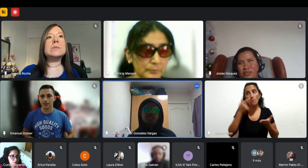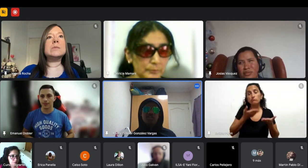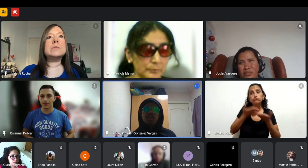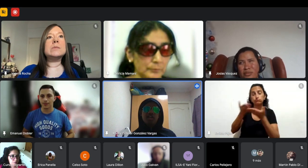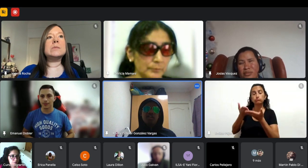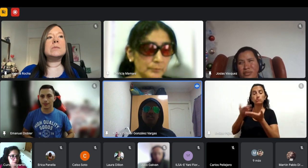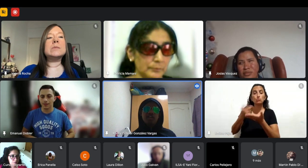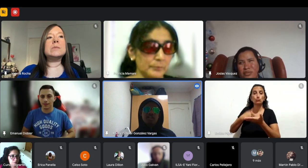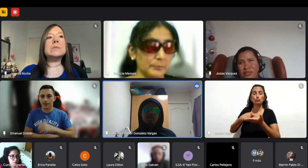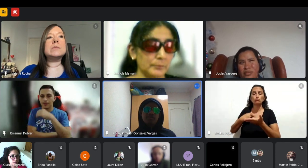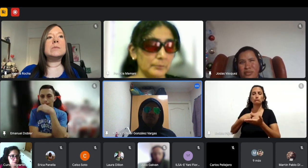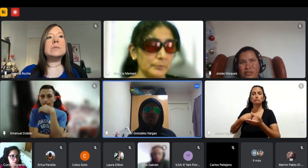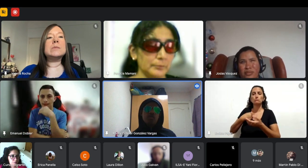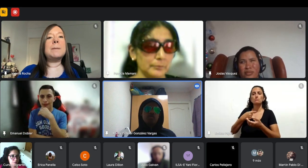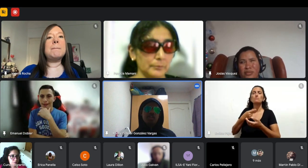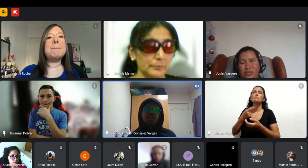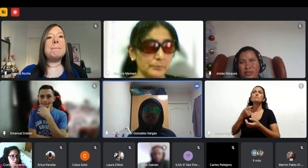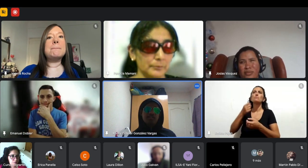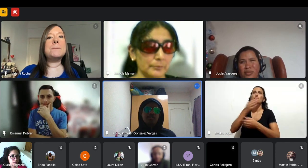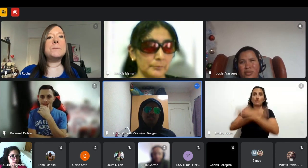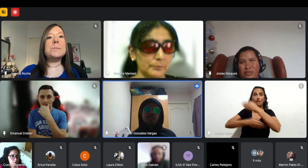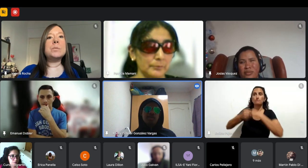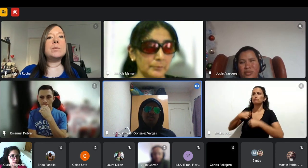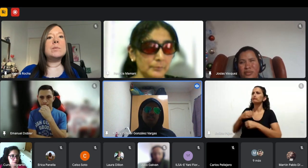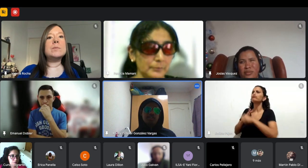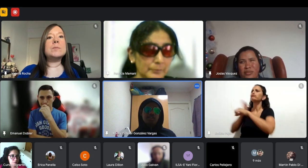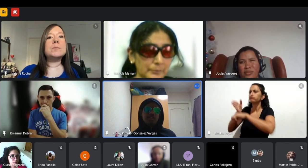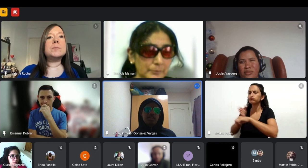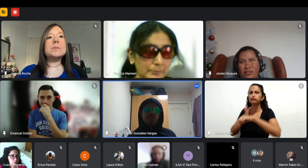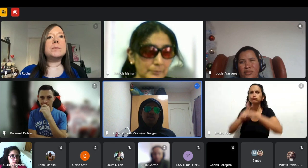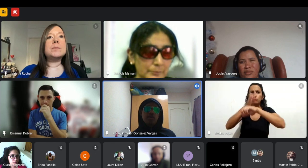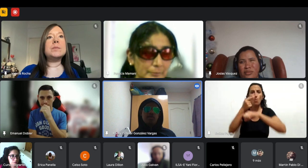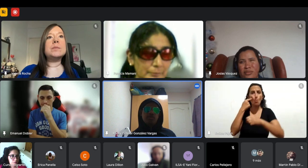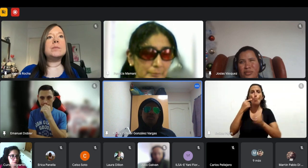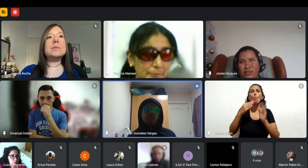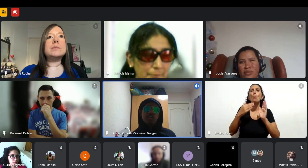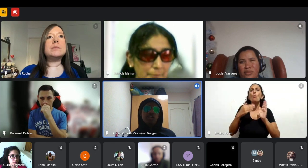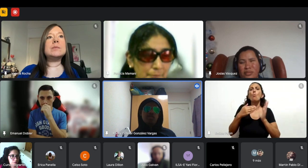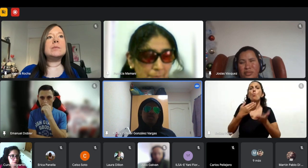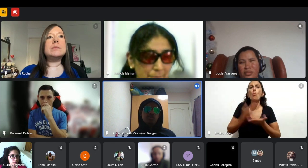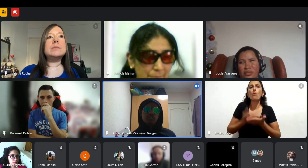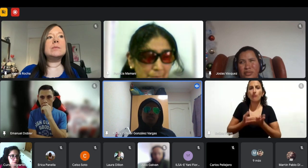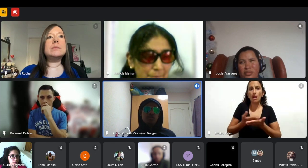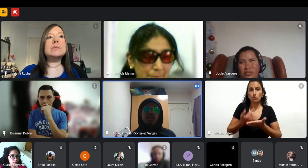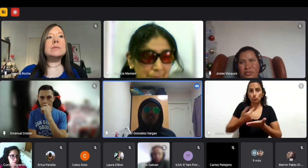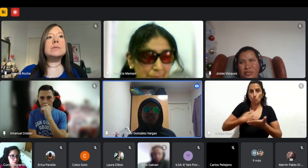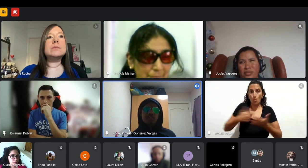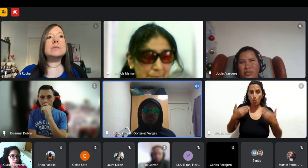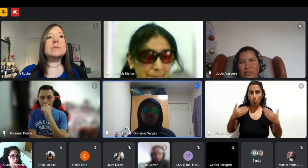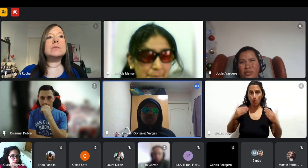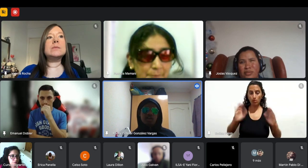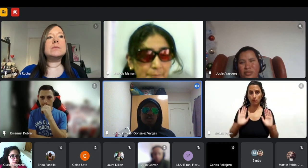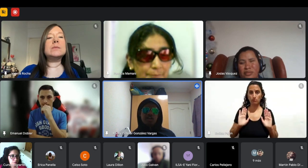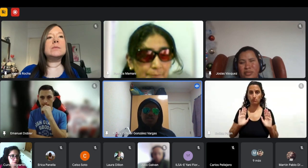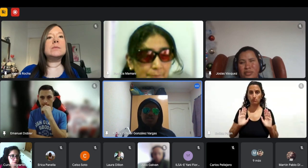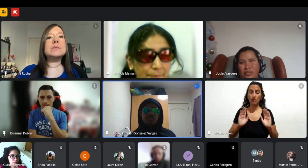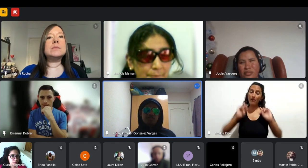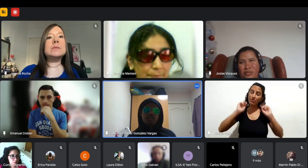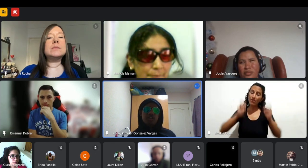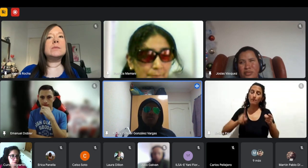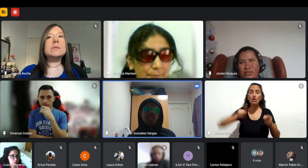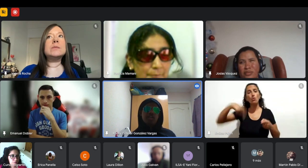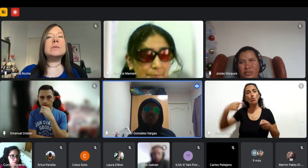puertas hay que demostrar también pero una de las cosas que se pueden hacer para